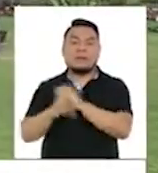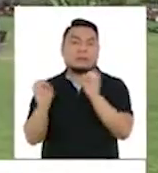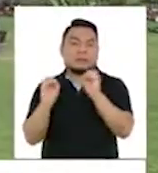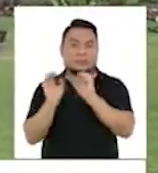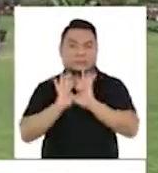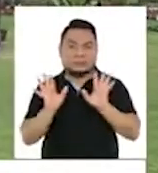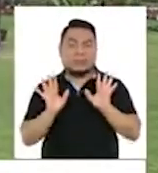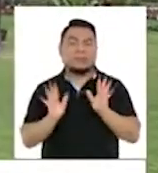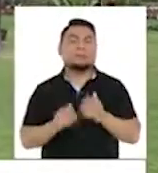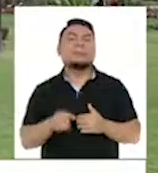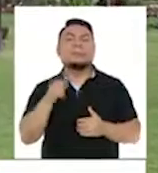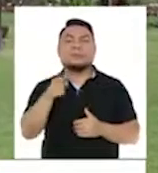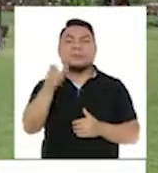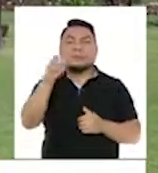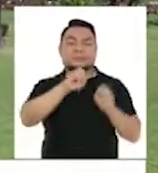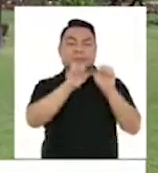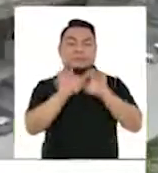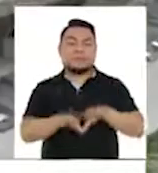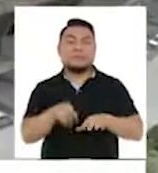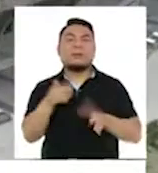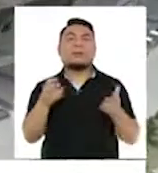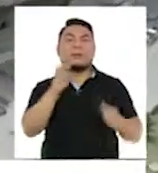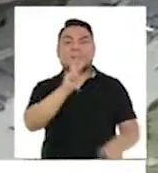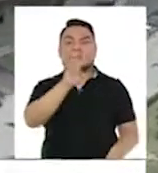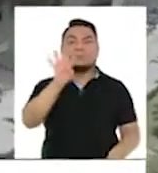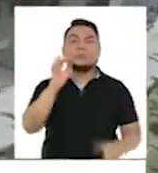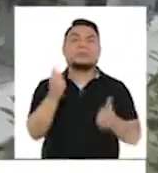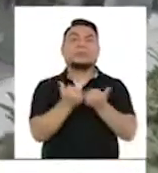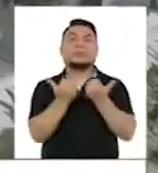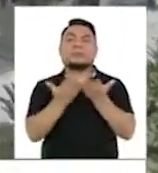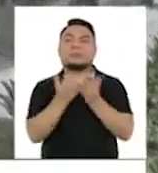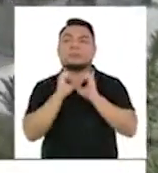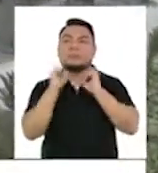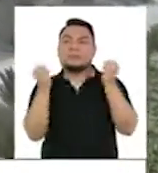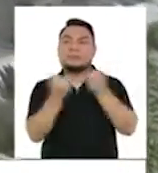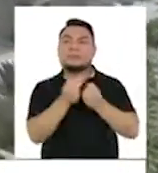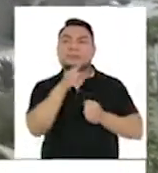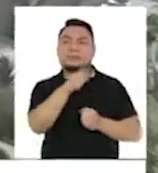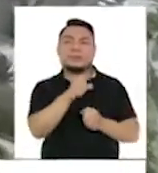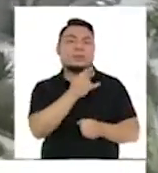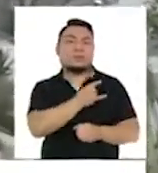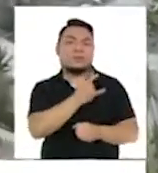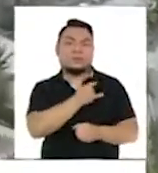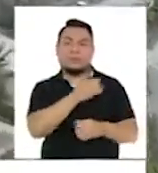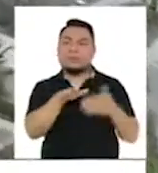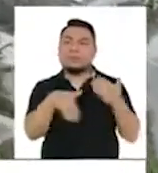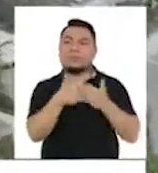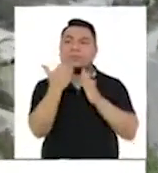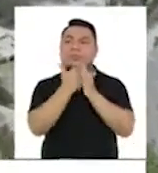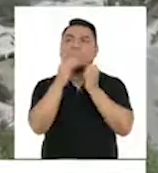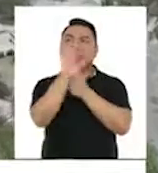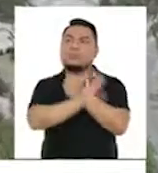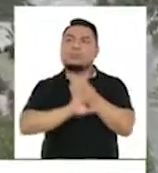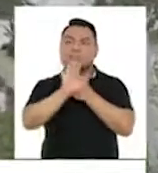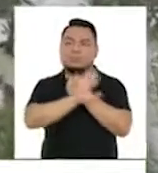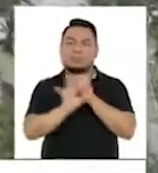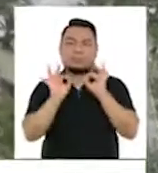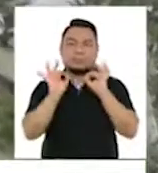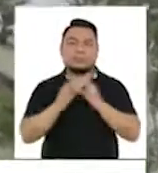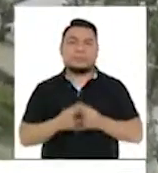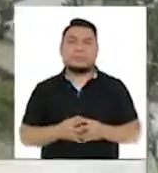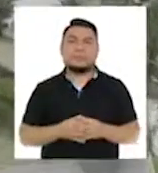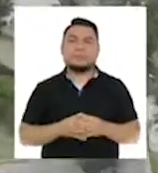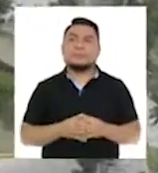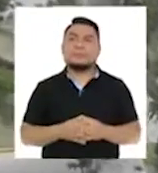El examen presencial será el 24 de abril en el estadio de la UNSA, bajo estrictos protocolos de bioseguridad.